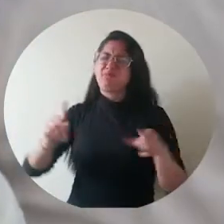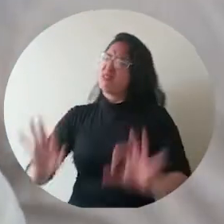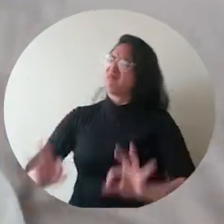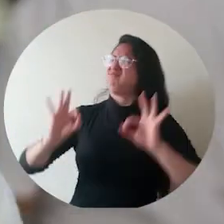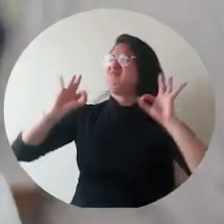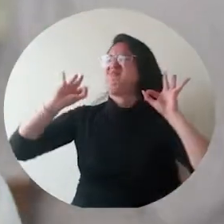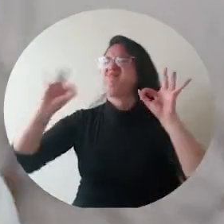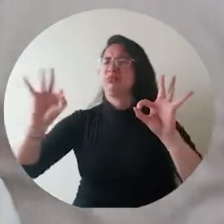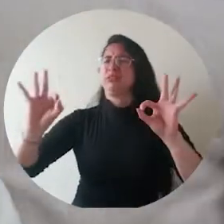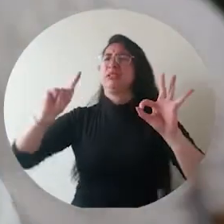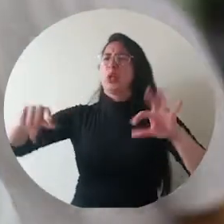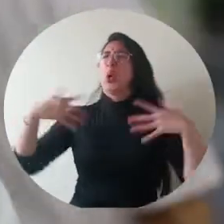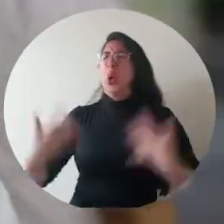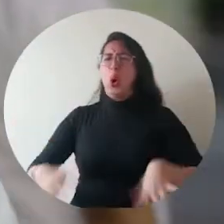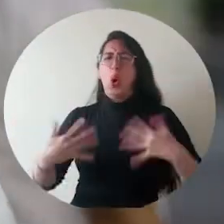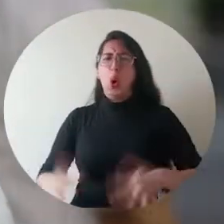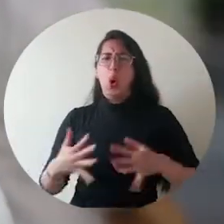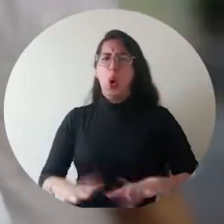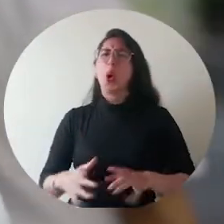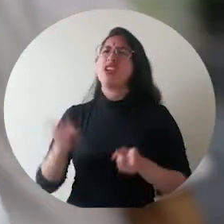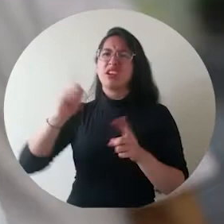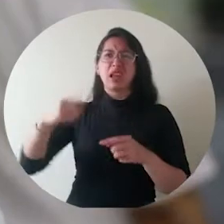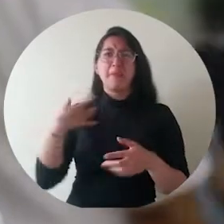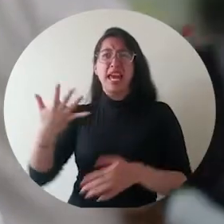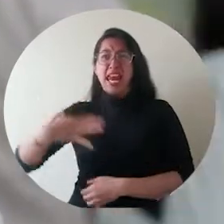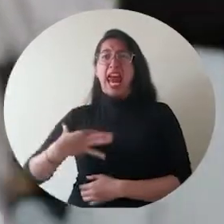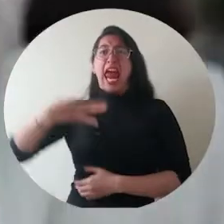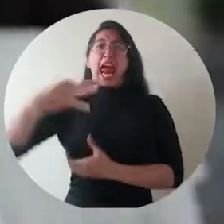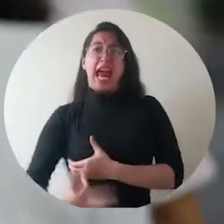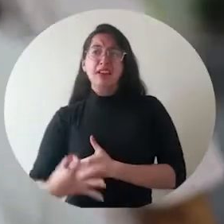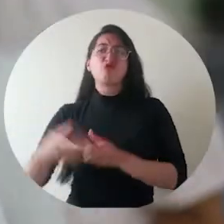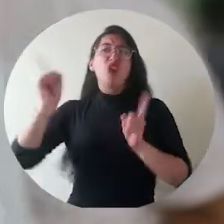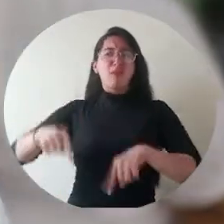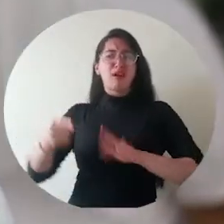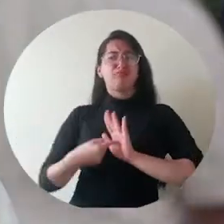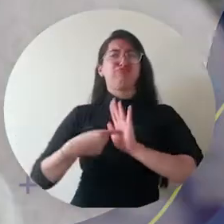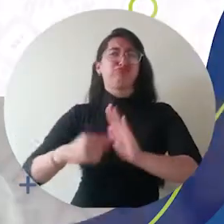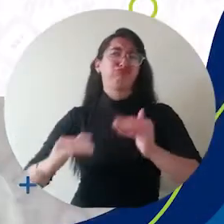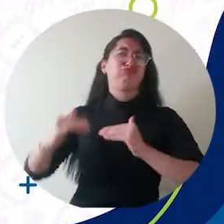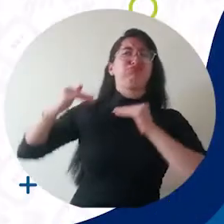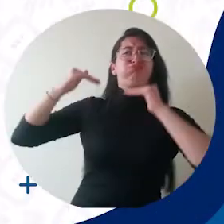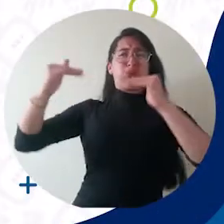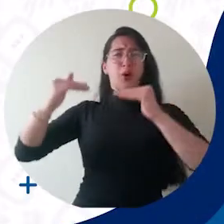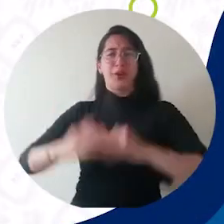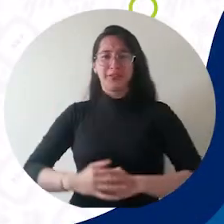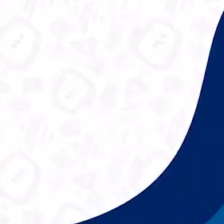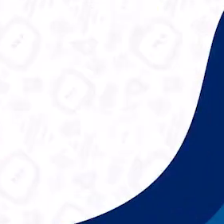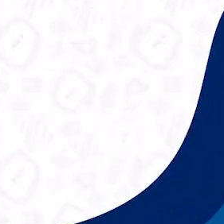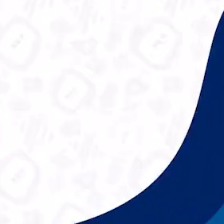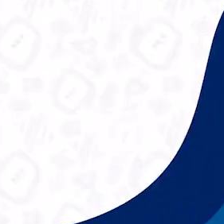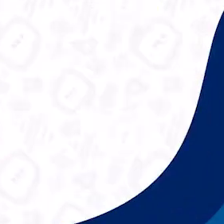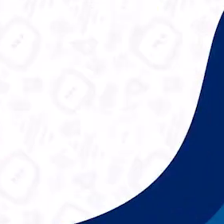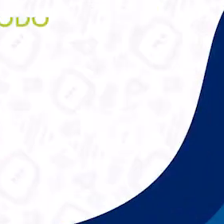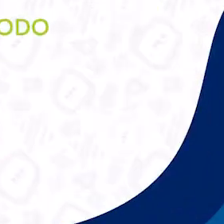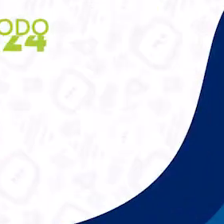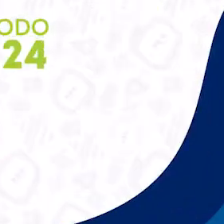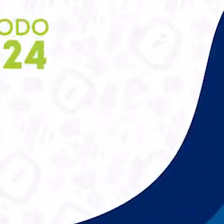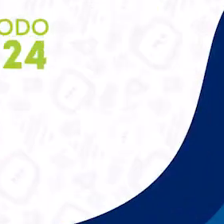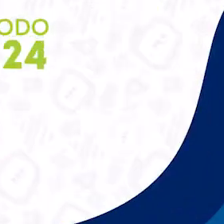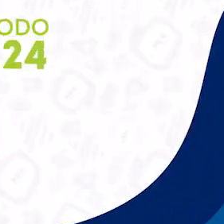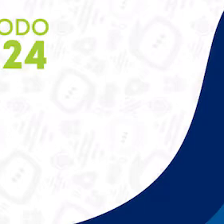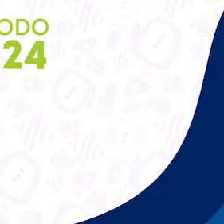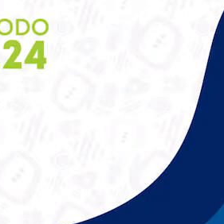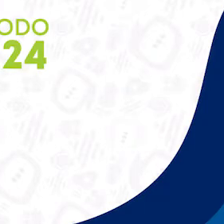Profesionales de muy alta calidad, de muy alta calidad y de muy alto sentido ético. Aún más influyente